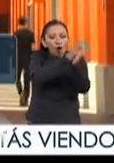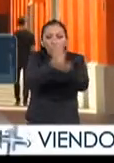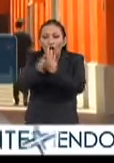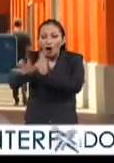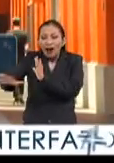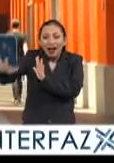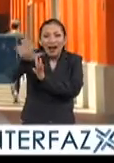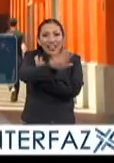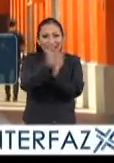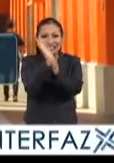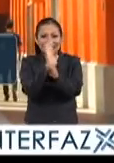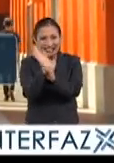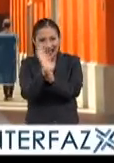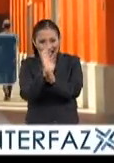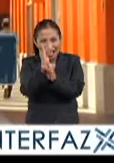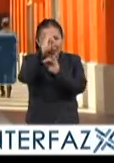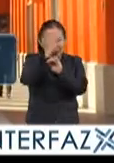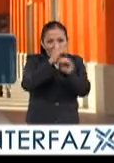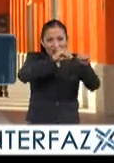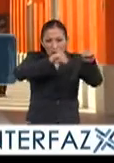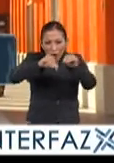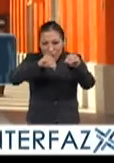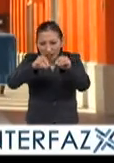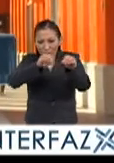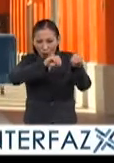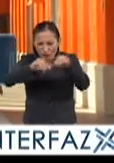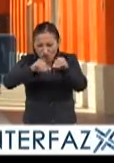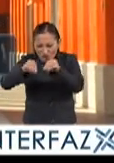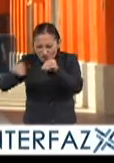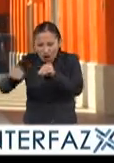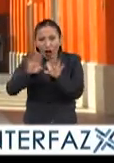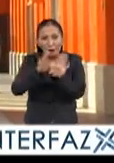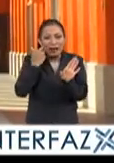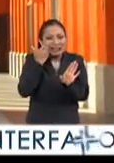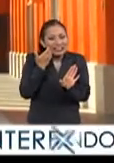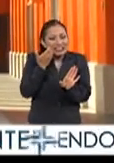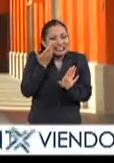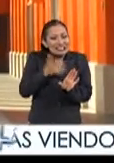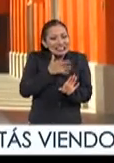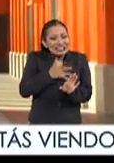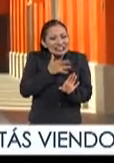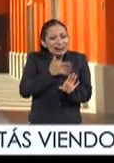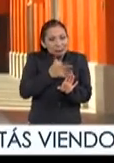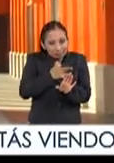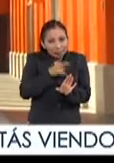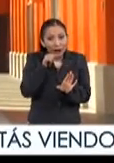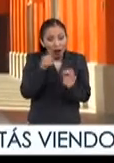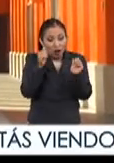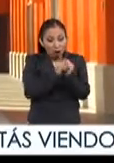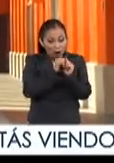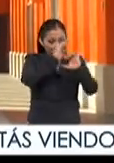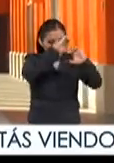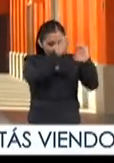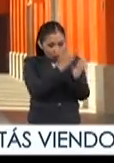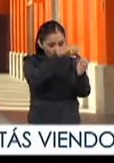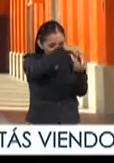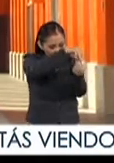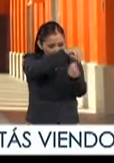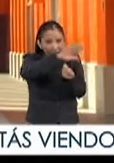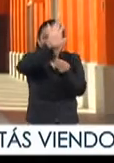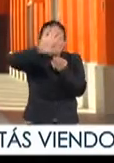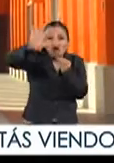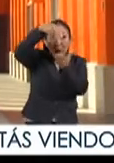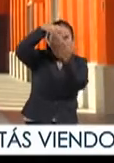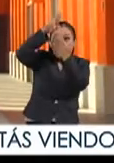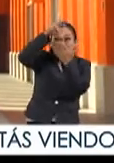un plano pues de cine de imágenes en movimiento y siempre tuve como esa intención de que a través de las esculturas de la escenografía